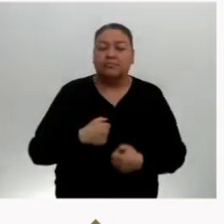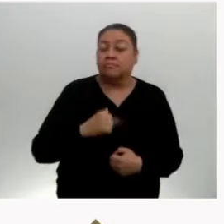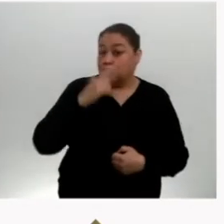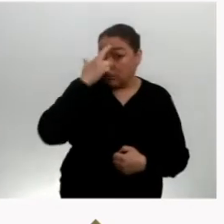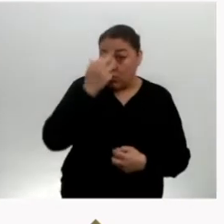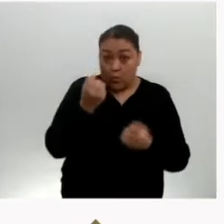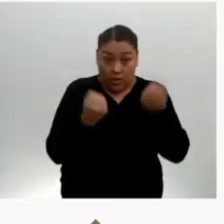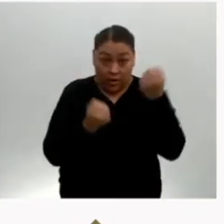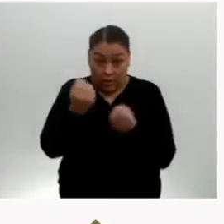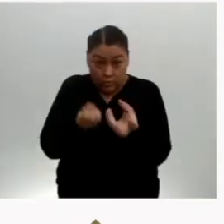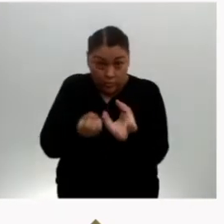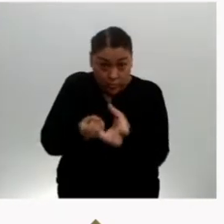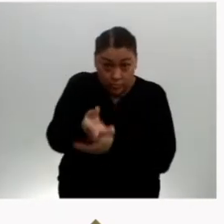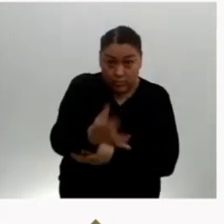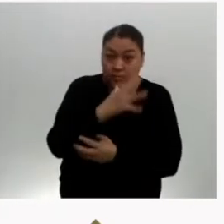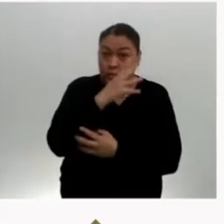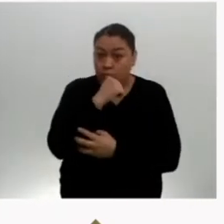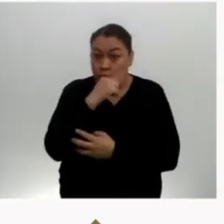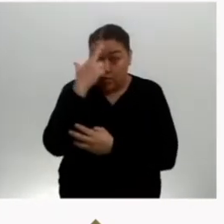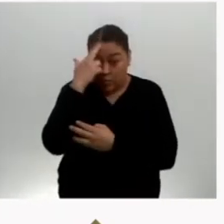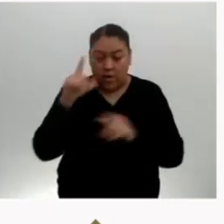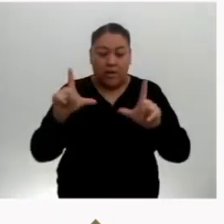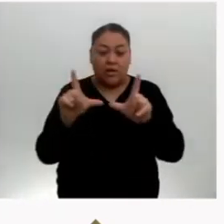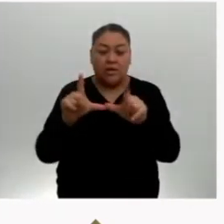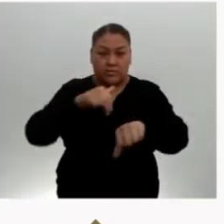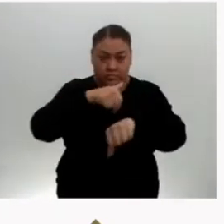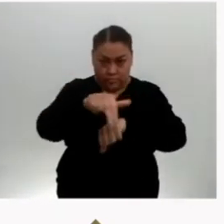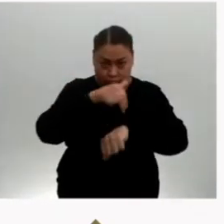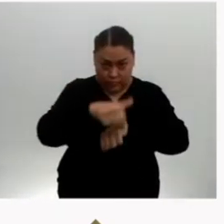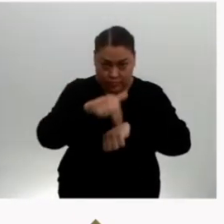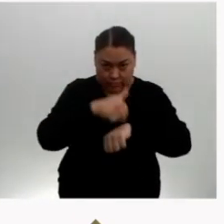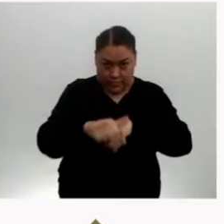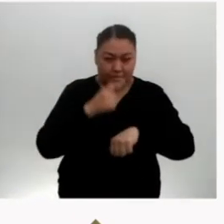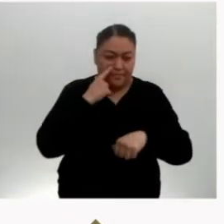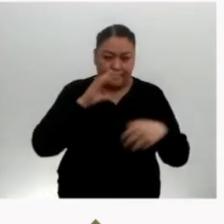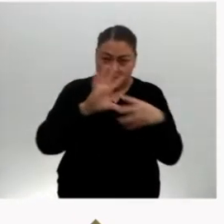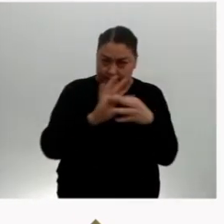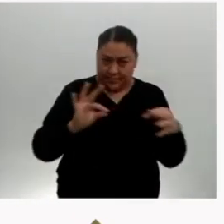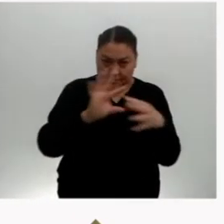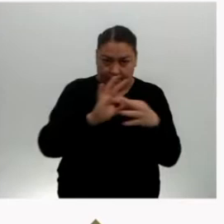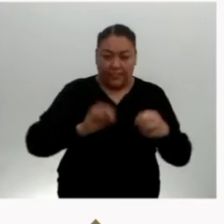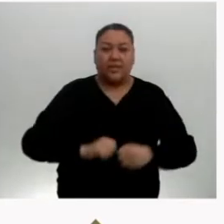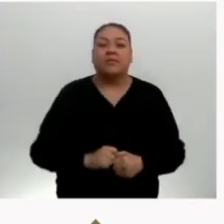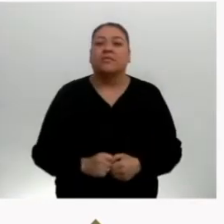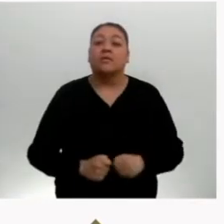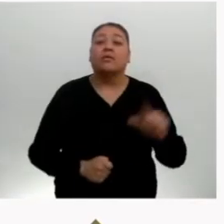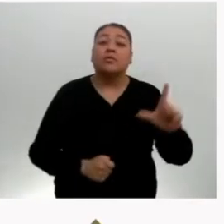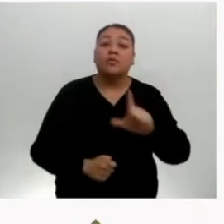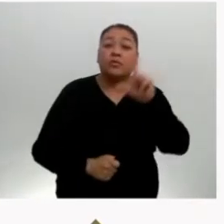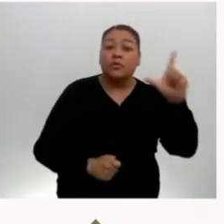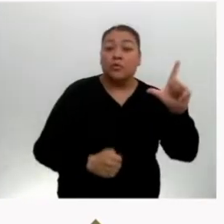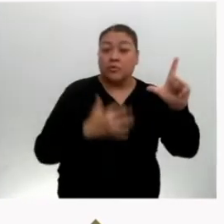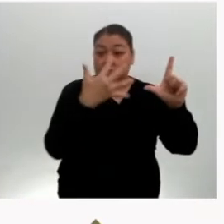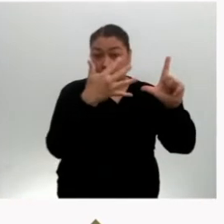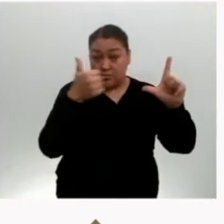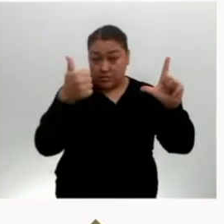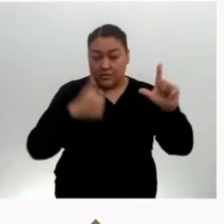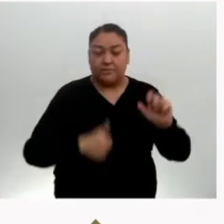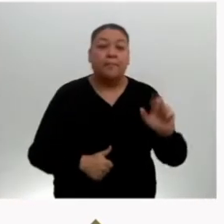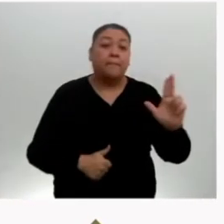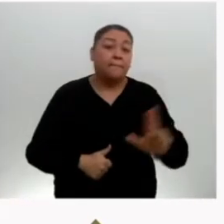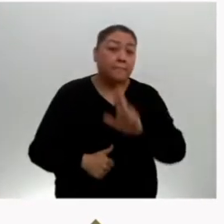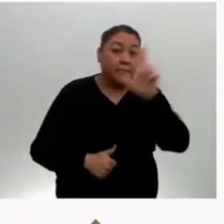COVID-19. No podrán circular los automóviles que tenga el último dígito de la placa de circulación en los siguientes días.